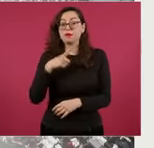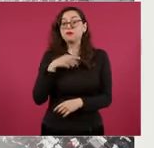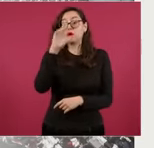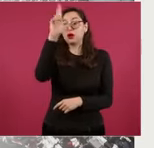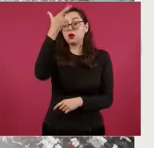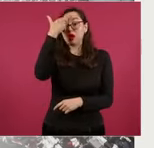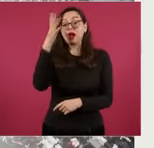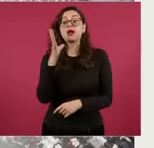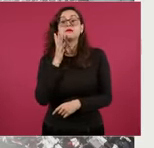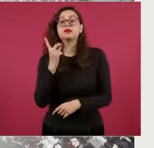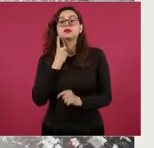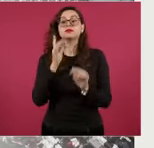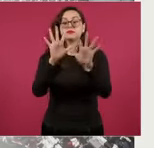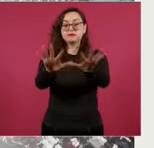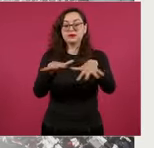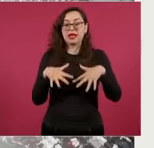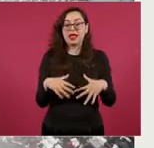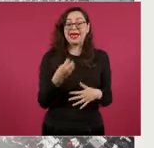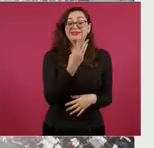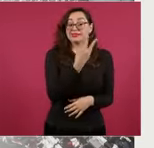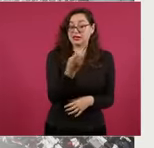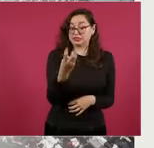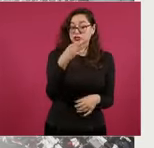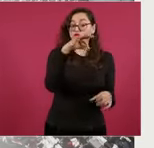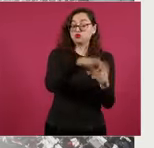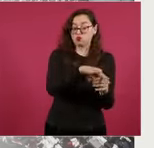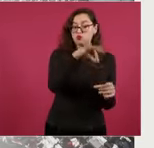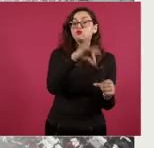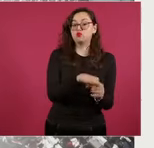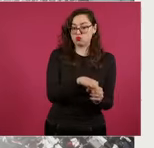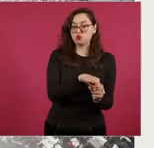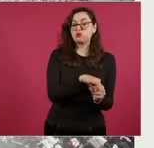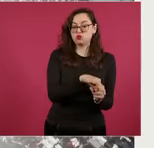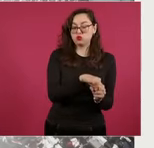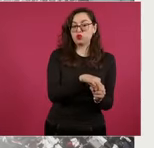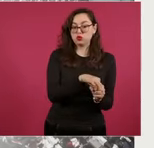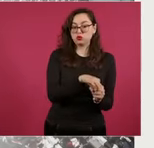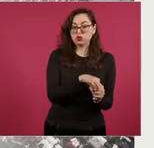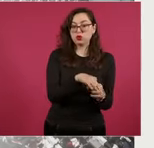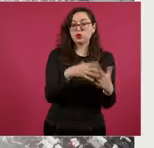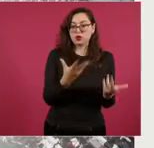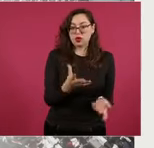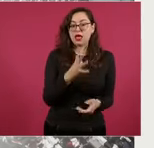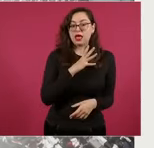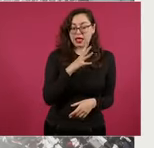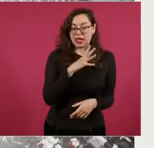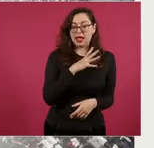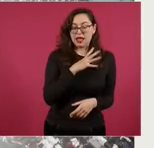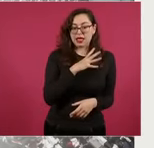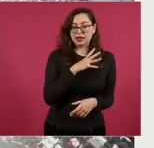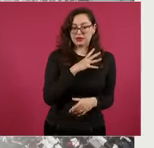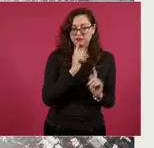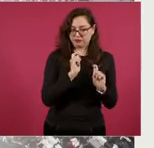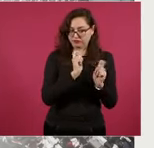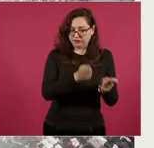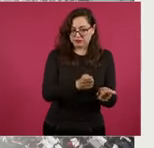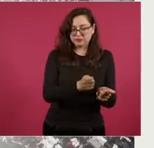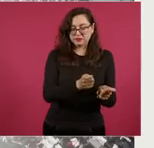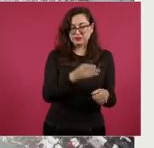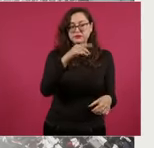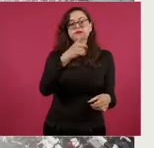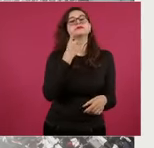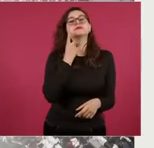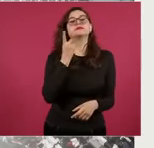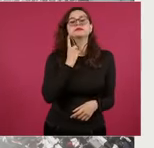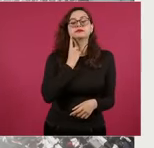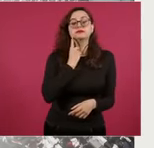Cámara de Diputados, 300 por mayoría el candidato que más votos obtenga en un distrito ese es el diputado